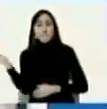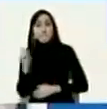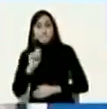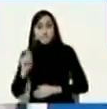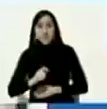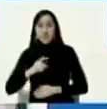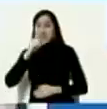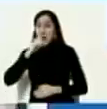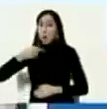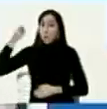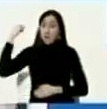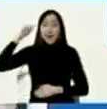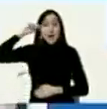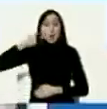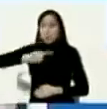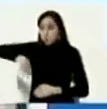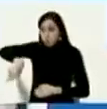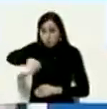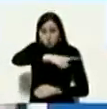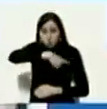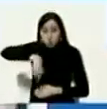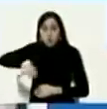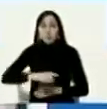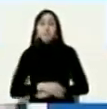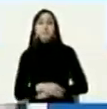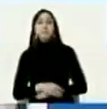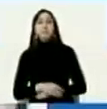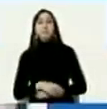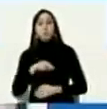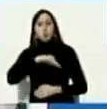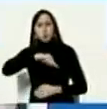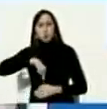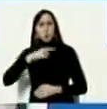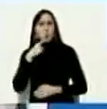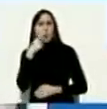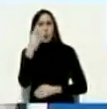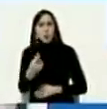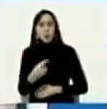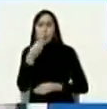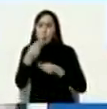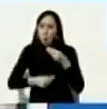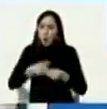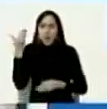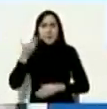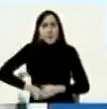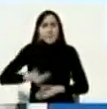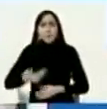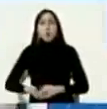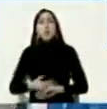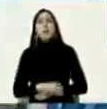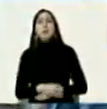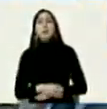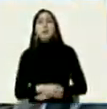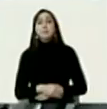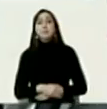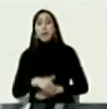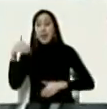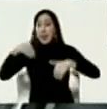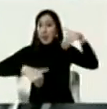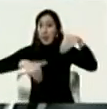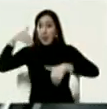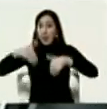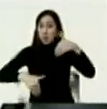como el año pasado recuerden ustedes nosotros dijimos va a haber un hecho fundamental las elecciones